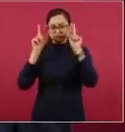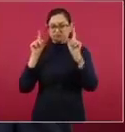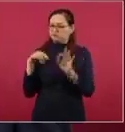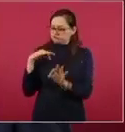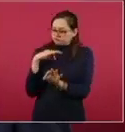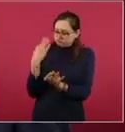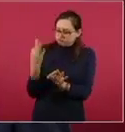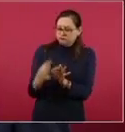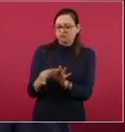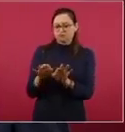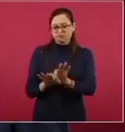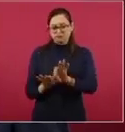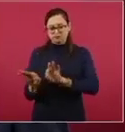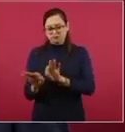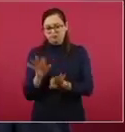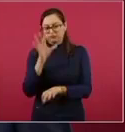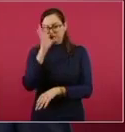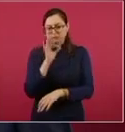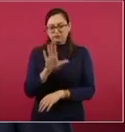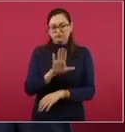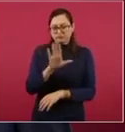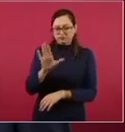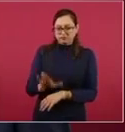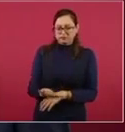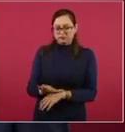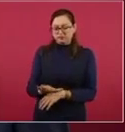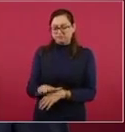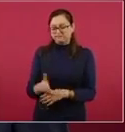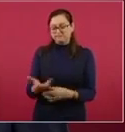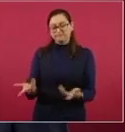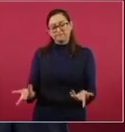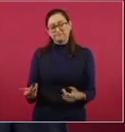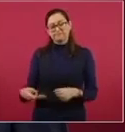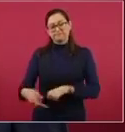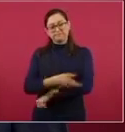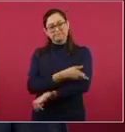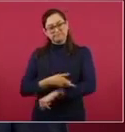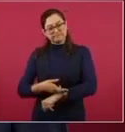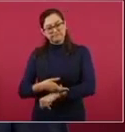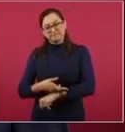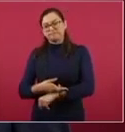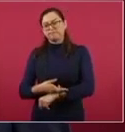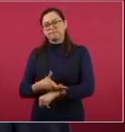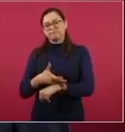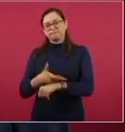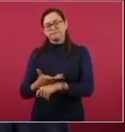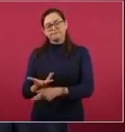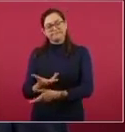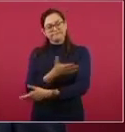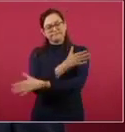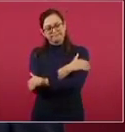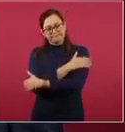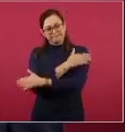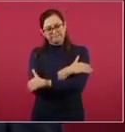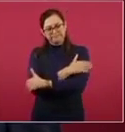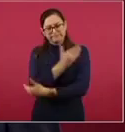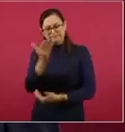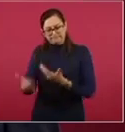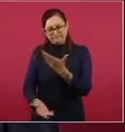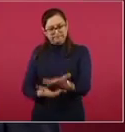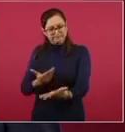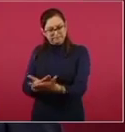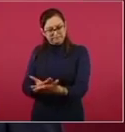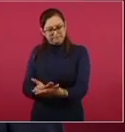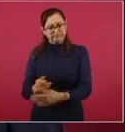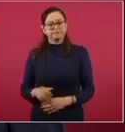y abrazo a sus familiares. Ayer se les hizo un homenaje,